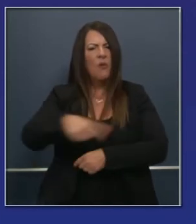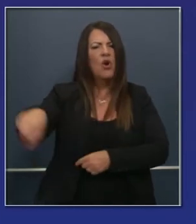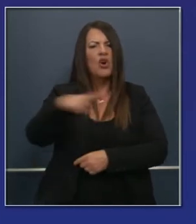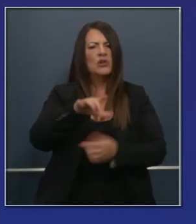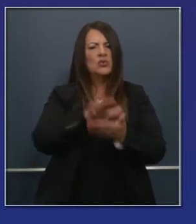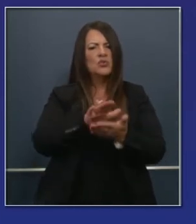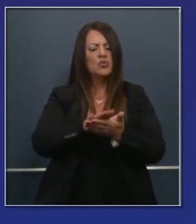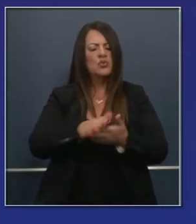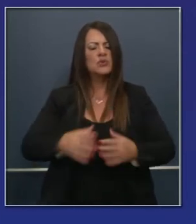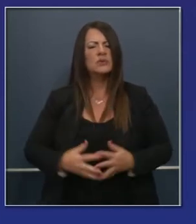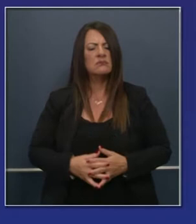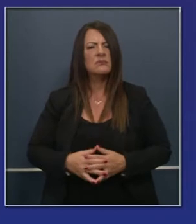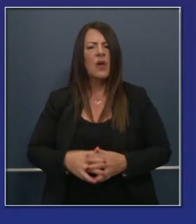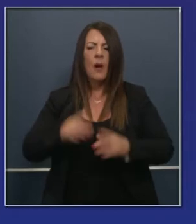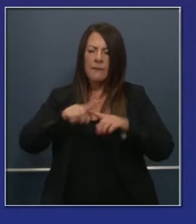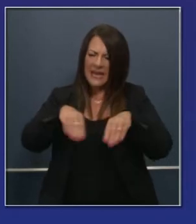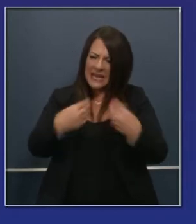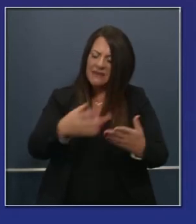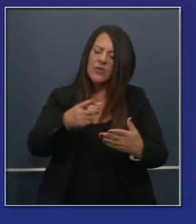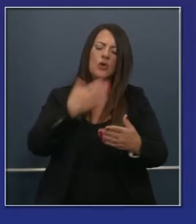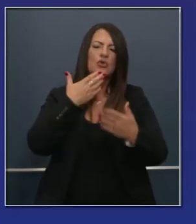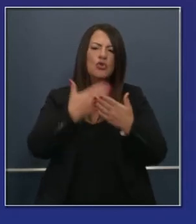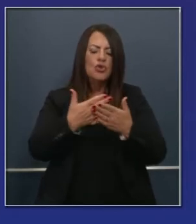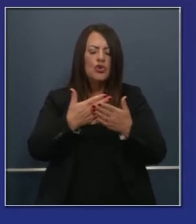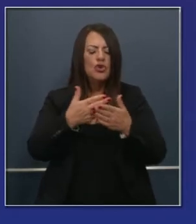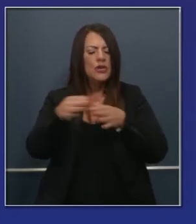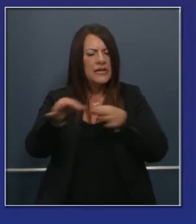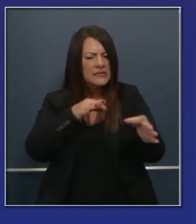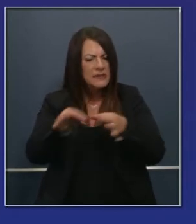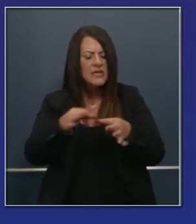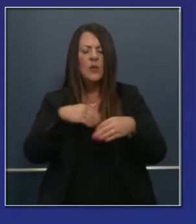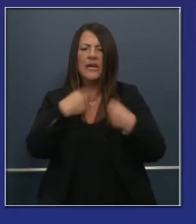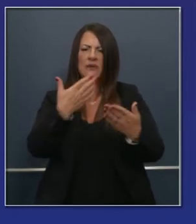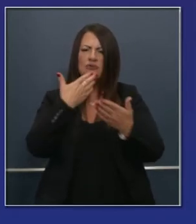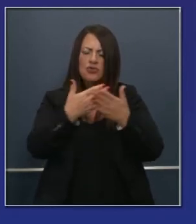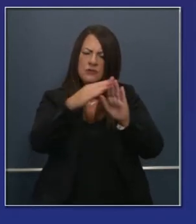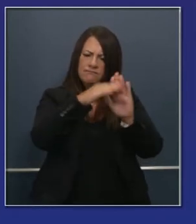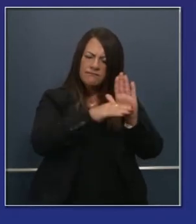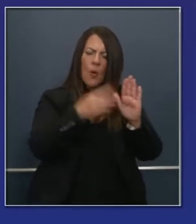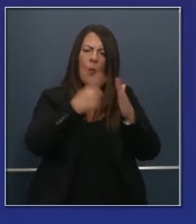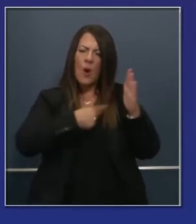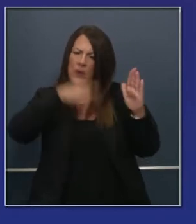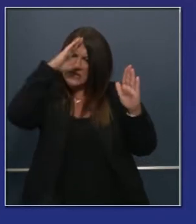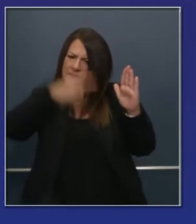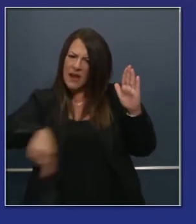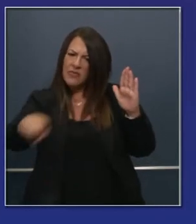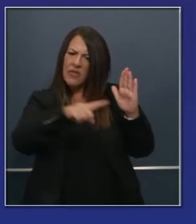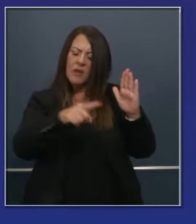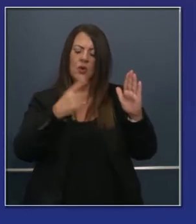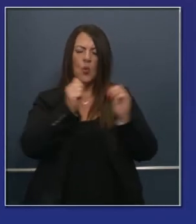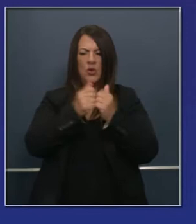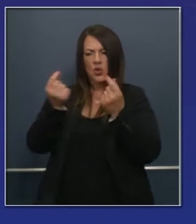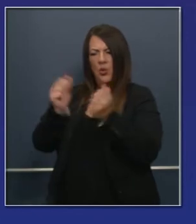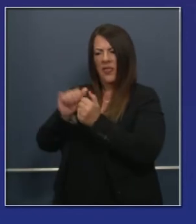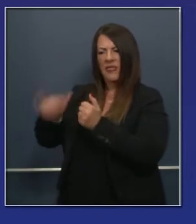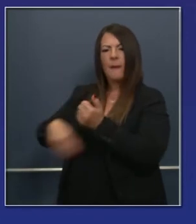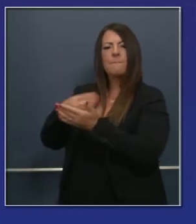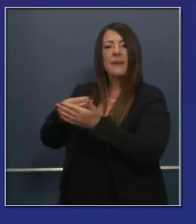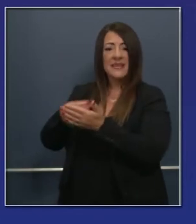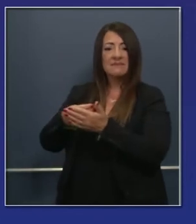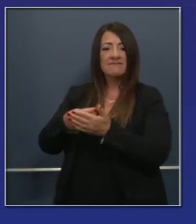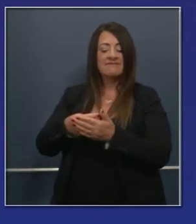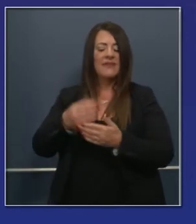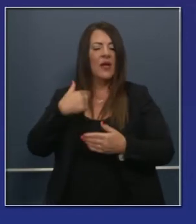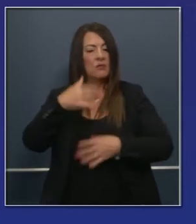este año más importante aún con ciertos límites y una guía muy clara en cuanto a encauzar todos esos